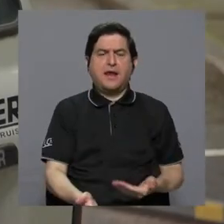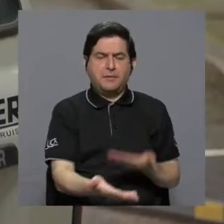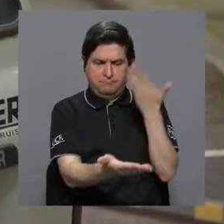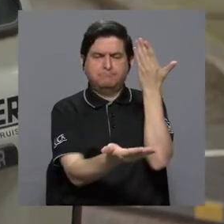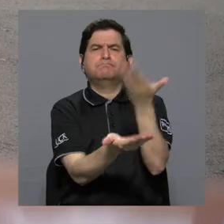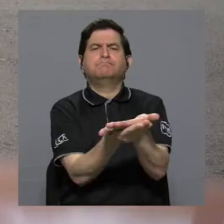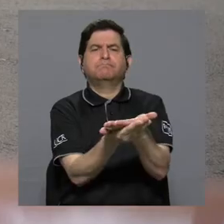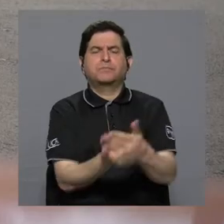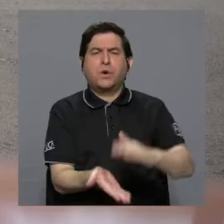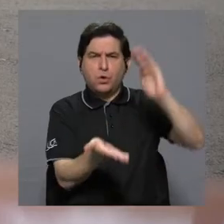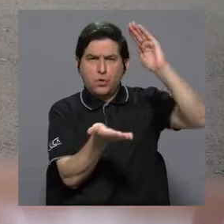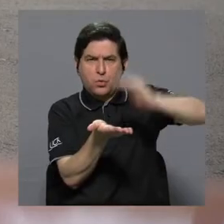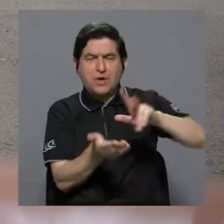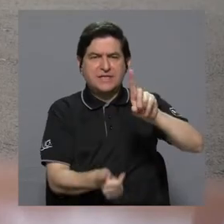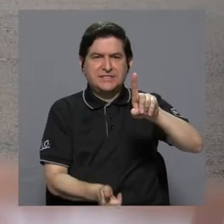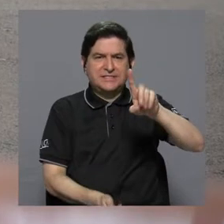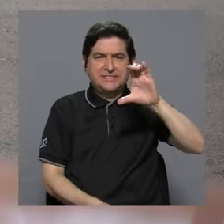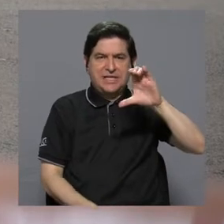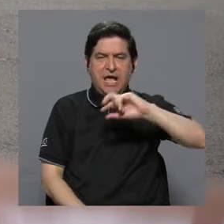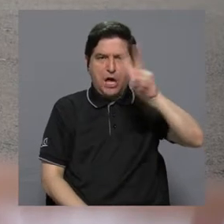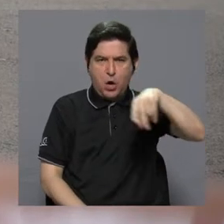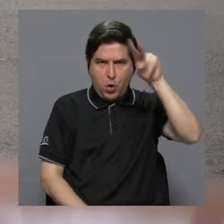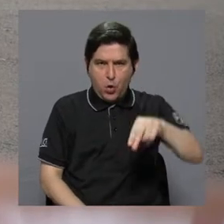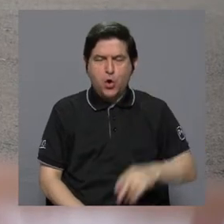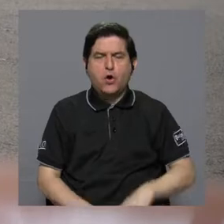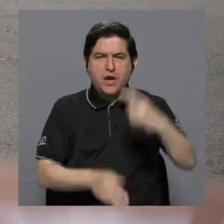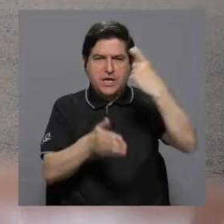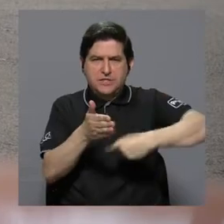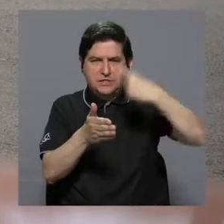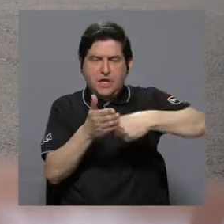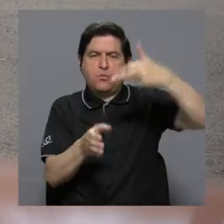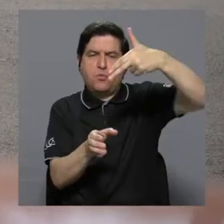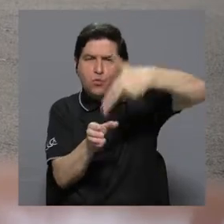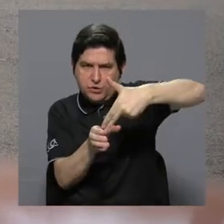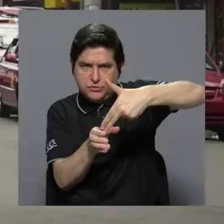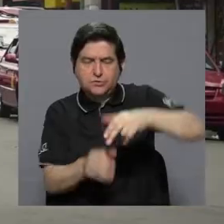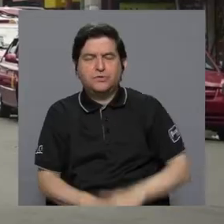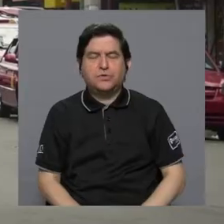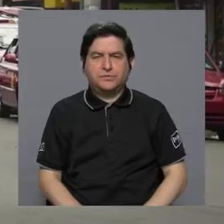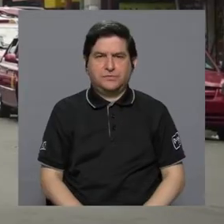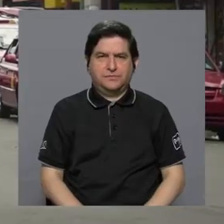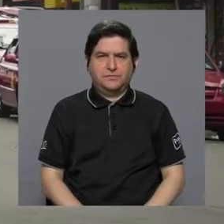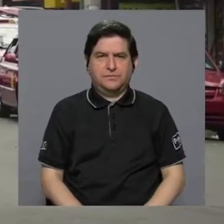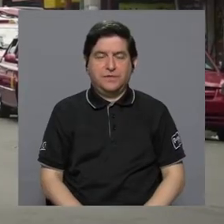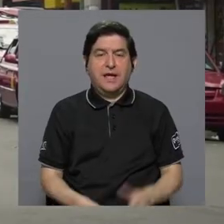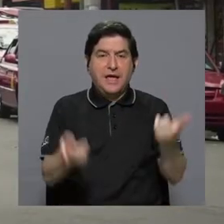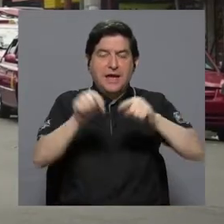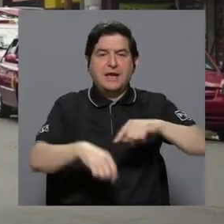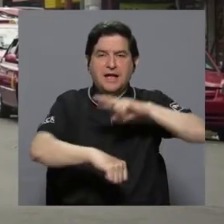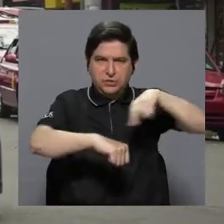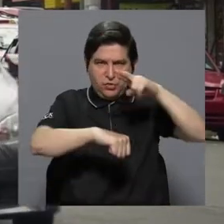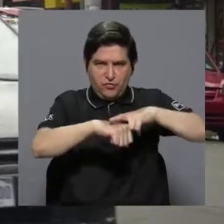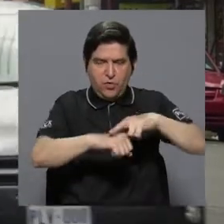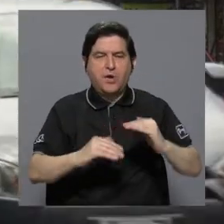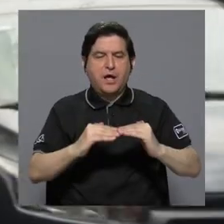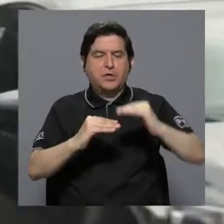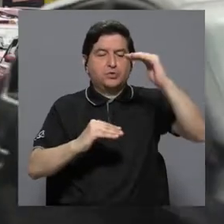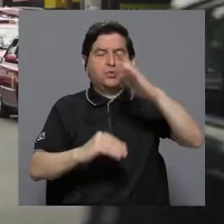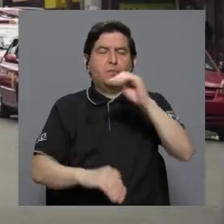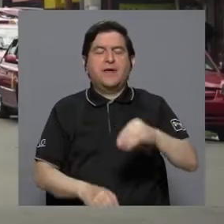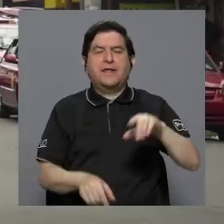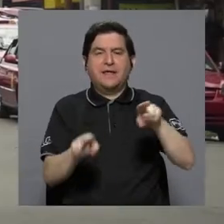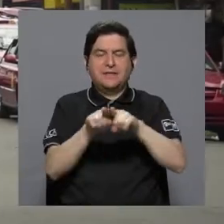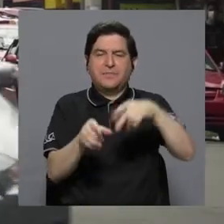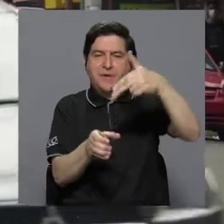proponer la rebaja de 100 colones al impuesto de los combustibles para la gasolina regular, super y el